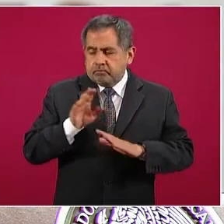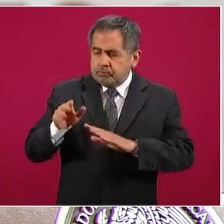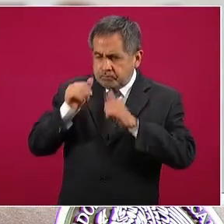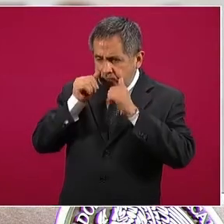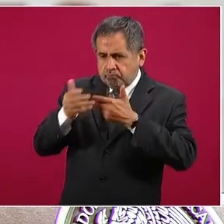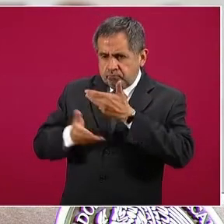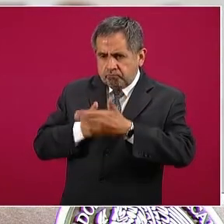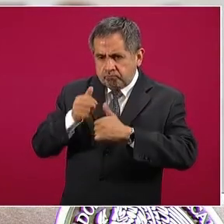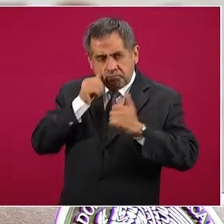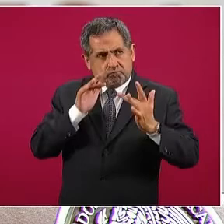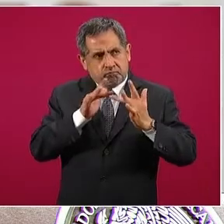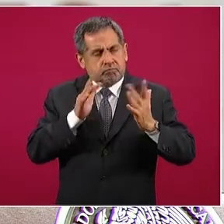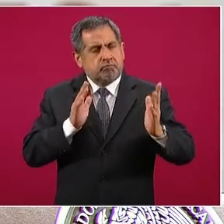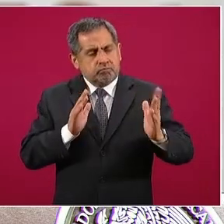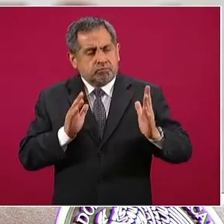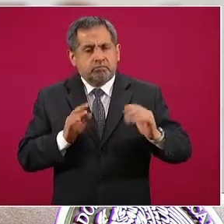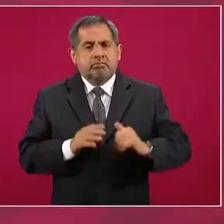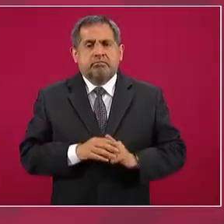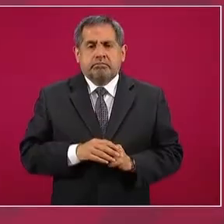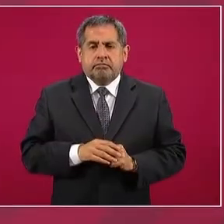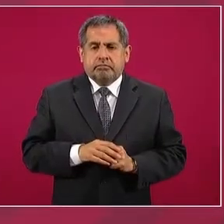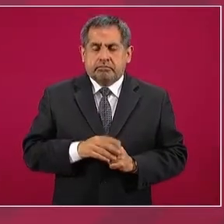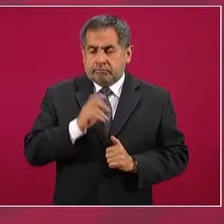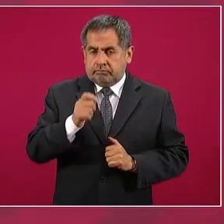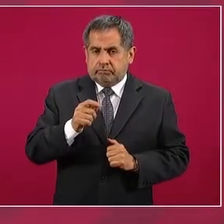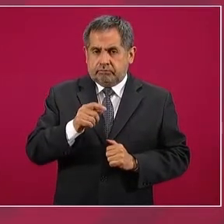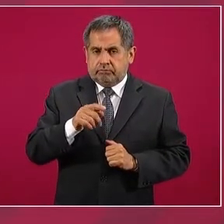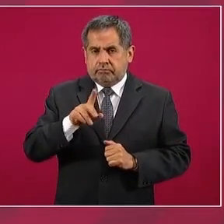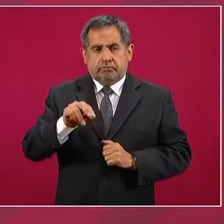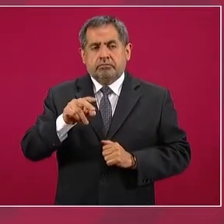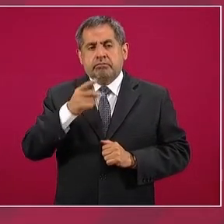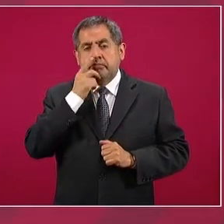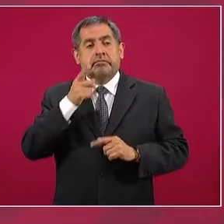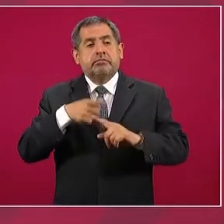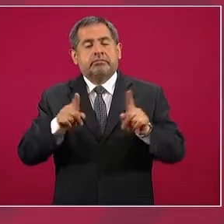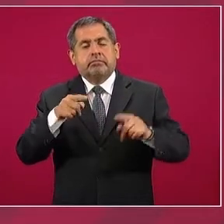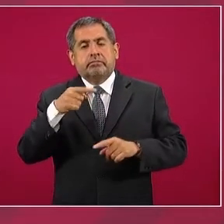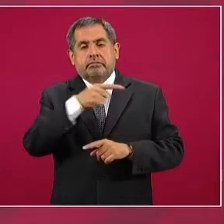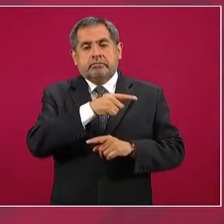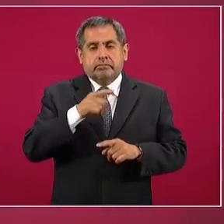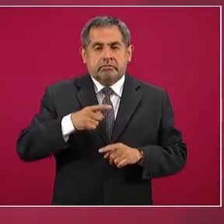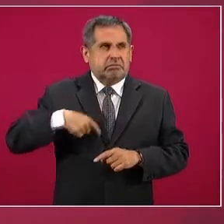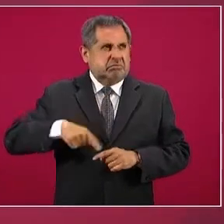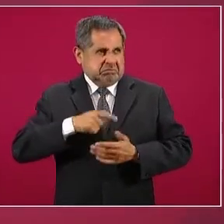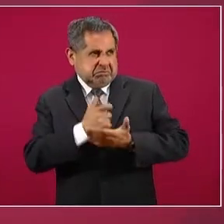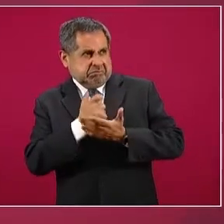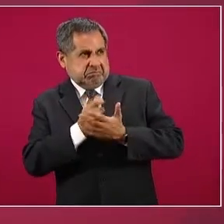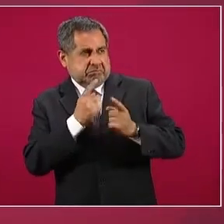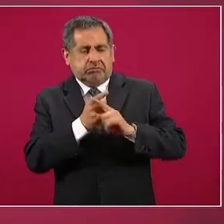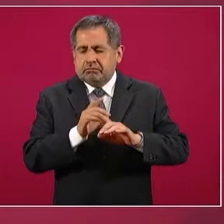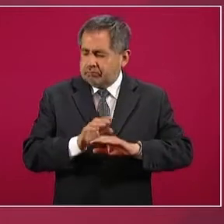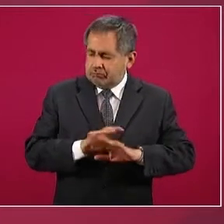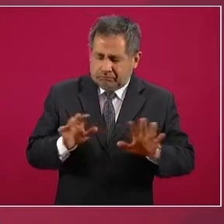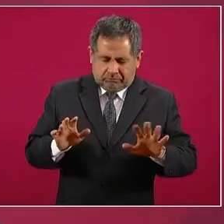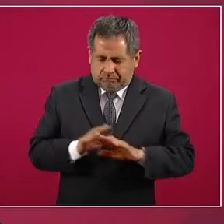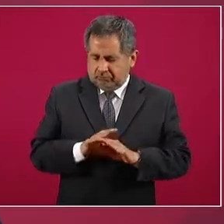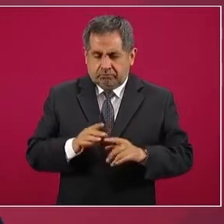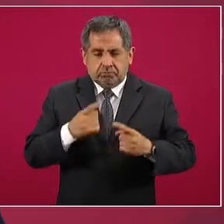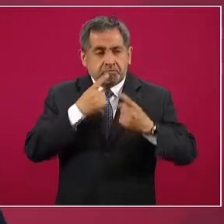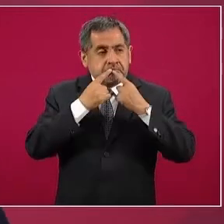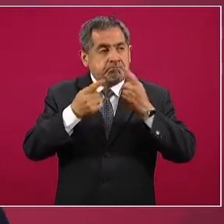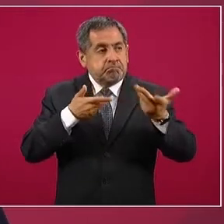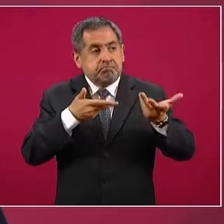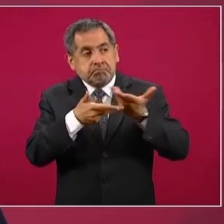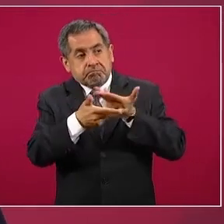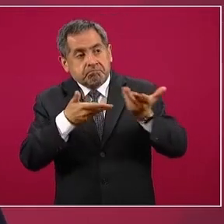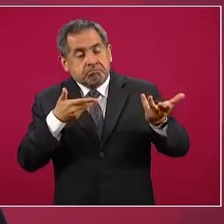No es como dicen algunos que amenazamos, no, ha habido una muy buena